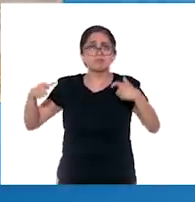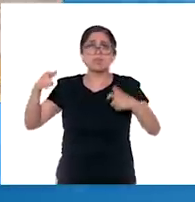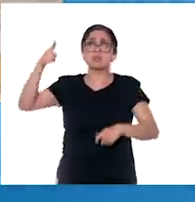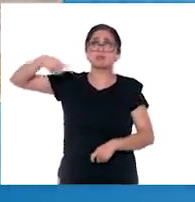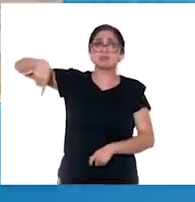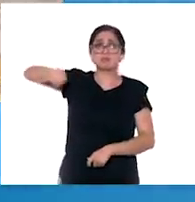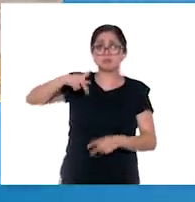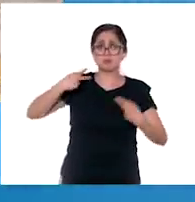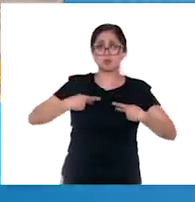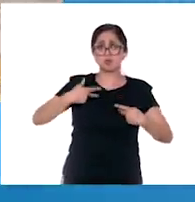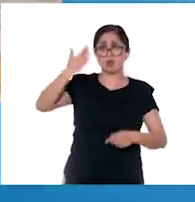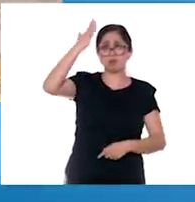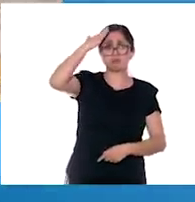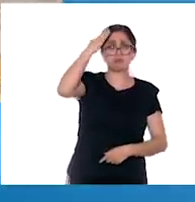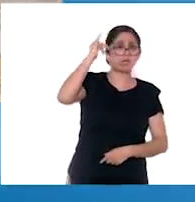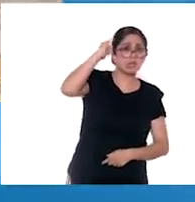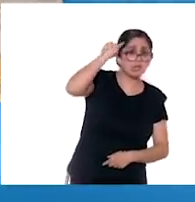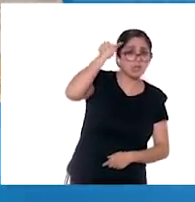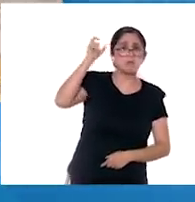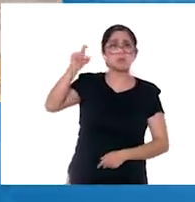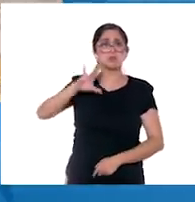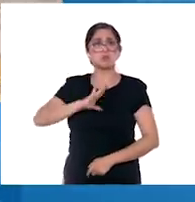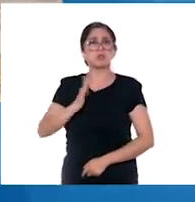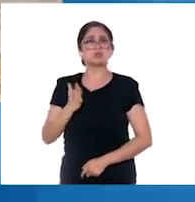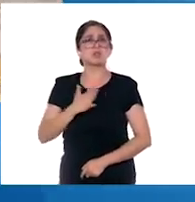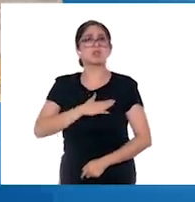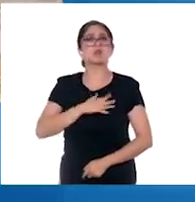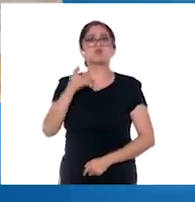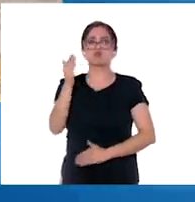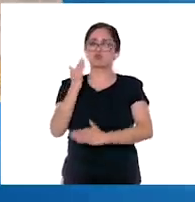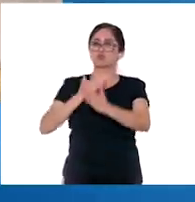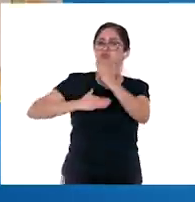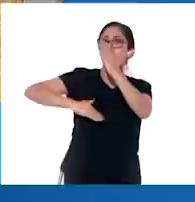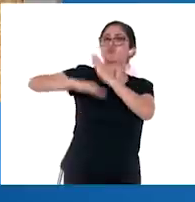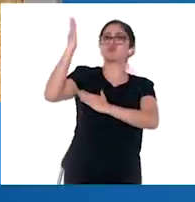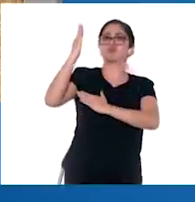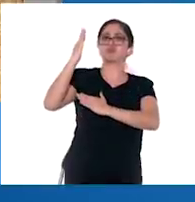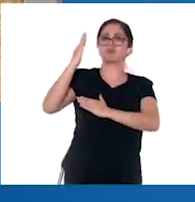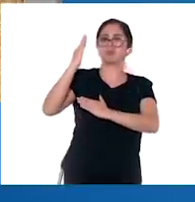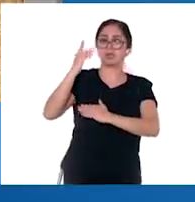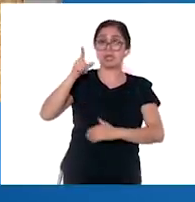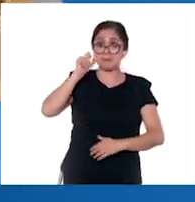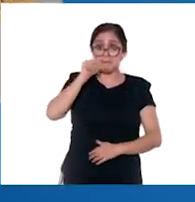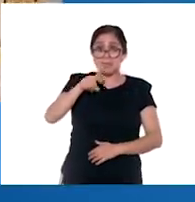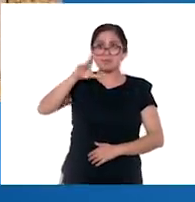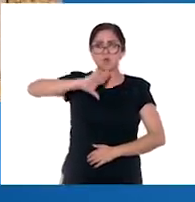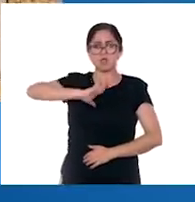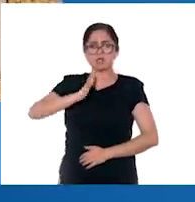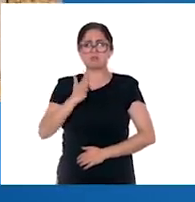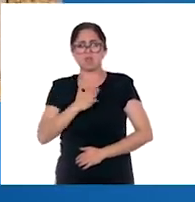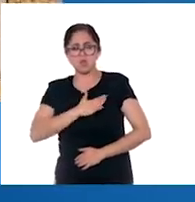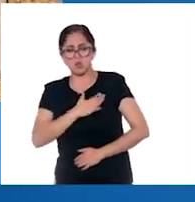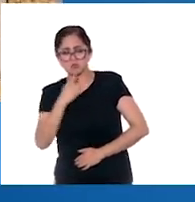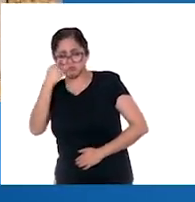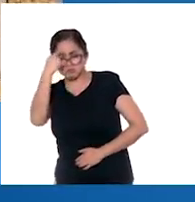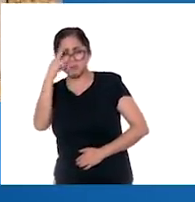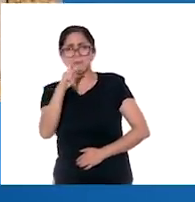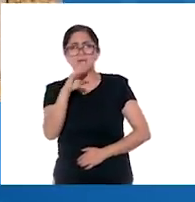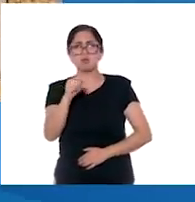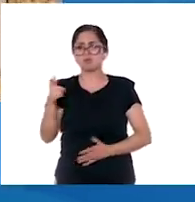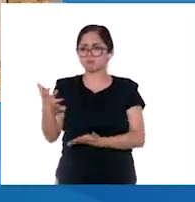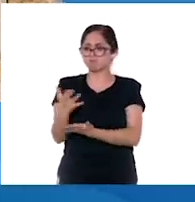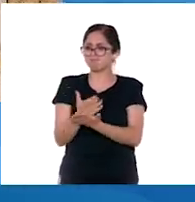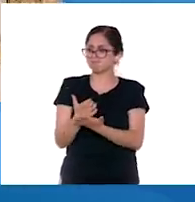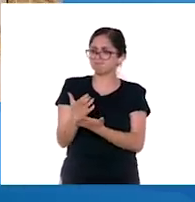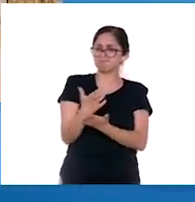indígena como la española gozaban un estatus superior. Los españoles peninsulares concentraron paulatinamente poder y